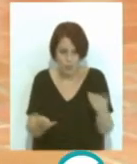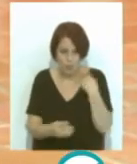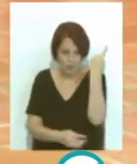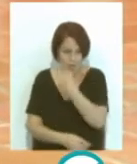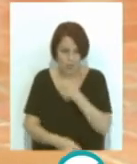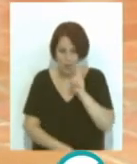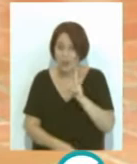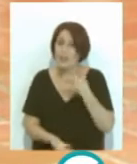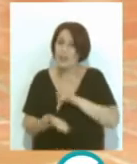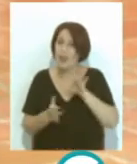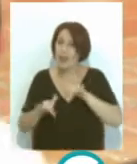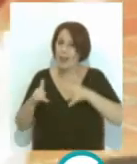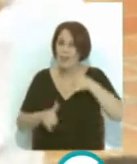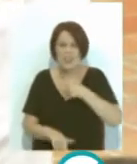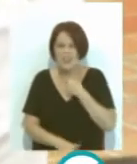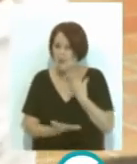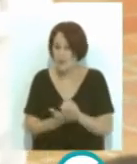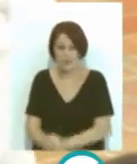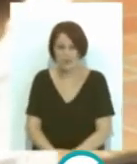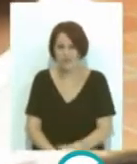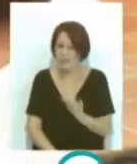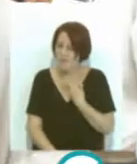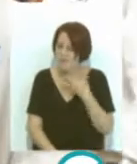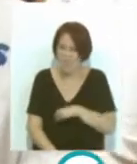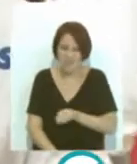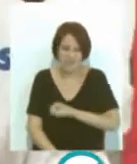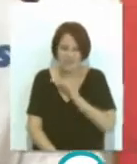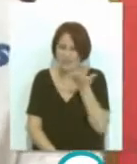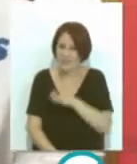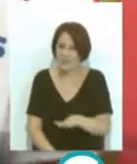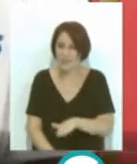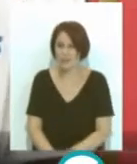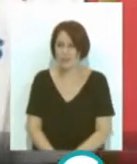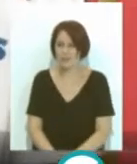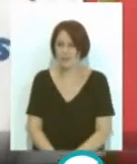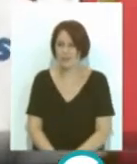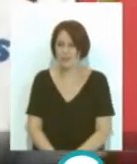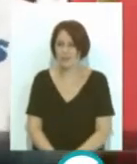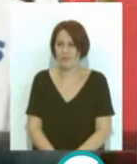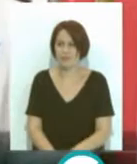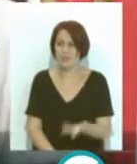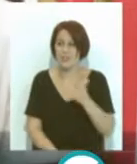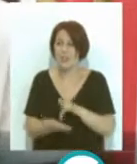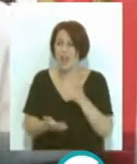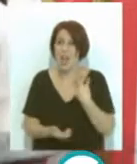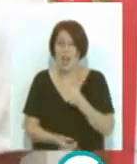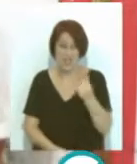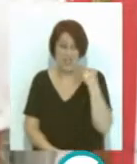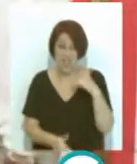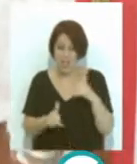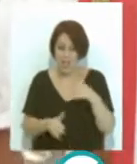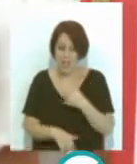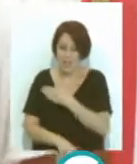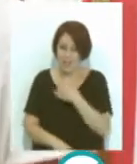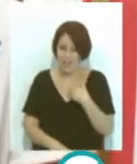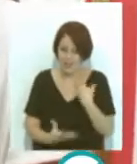interpretación de la obra Muy gracioso todo Yo me muero con los niños pequeñitos Es que cuando tú estás allá de atrás quieres venir aquí